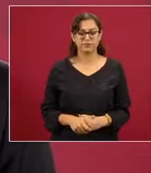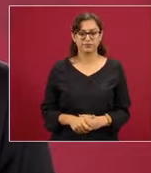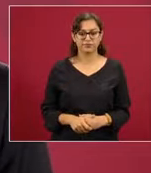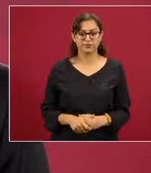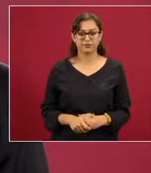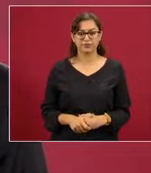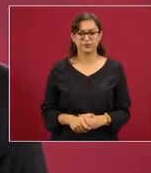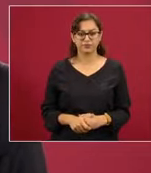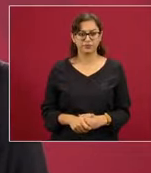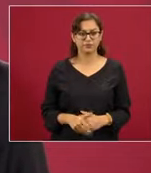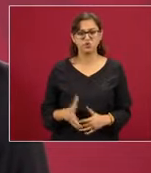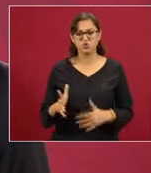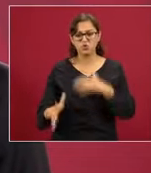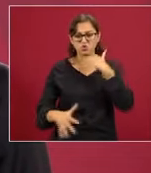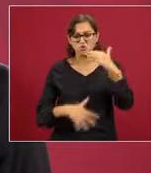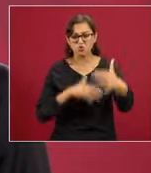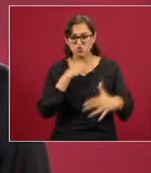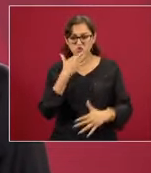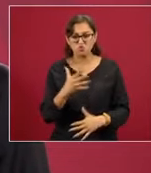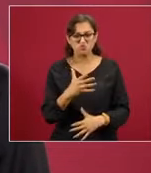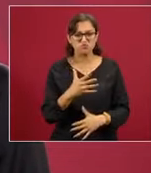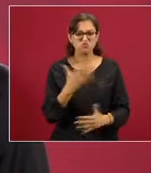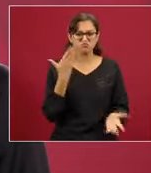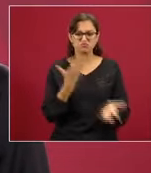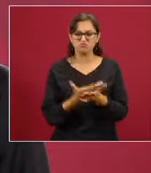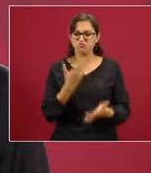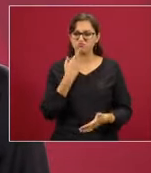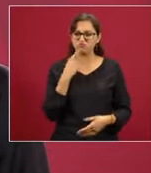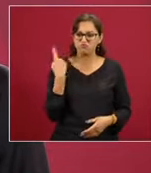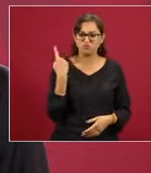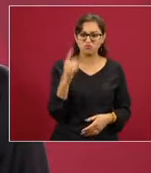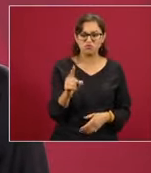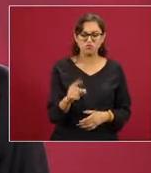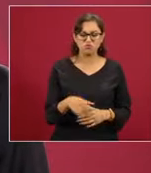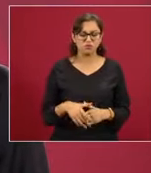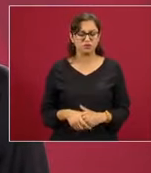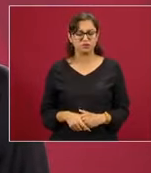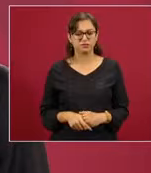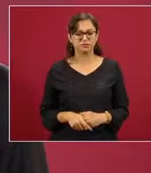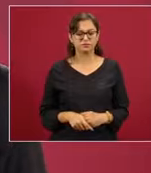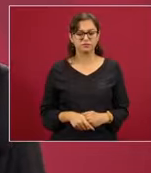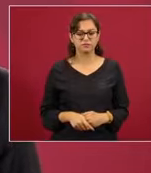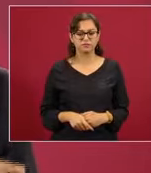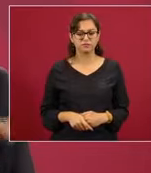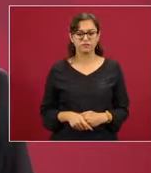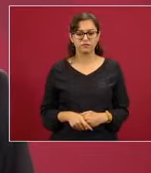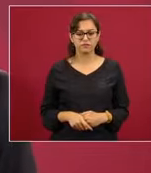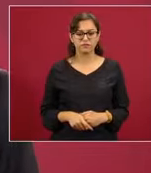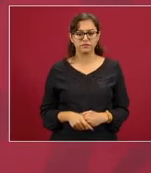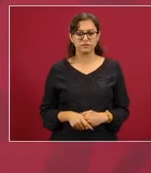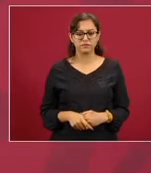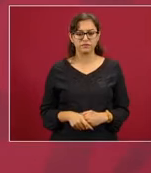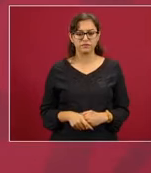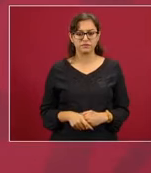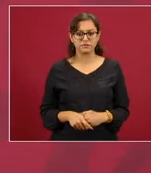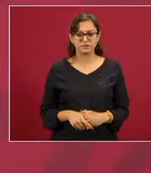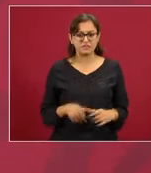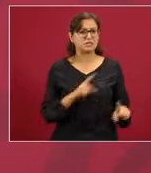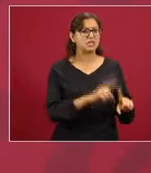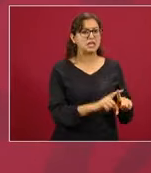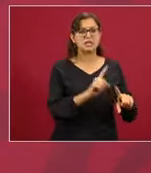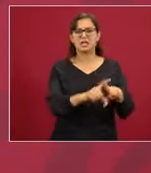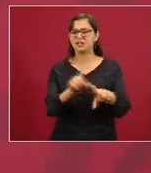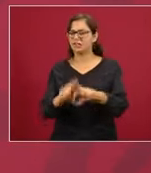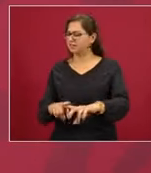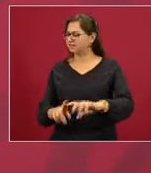denunciamos a los corruptos sin miramientos.